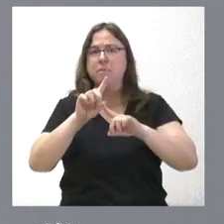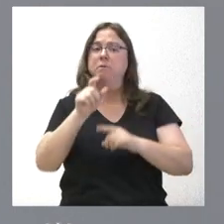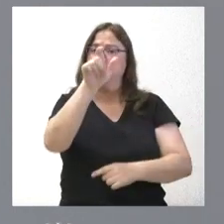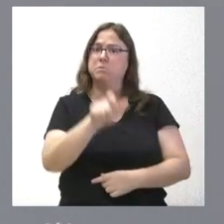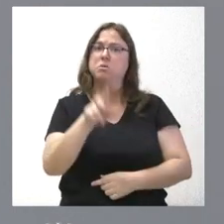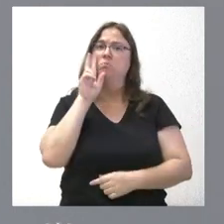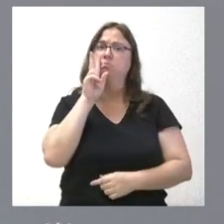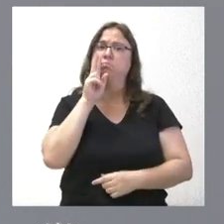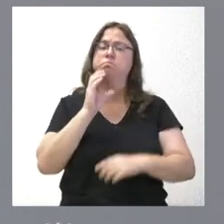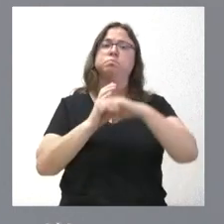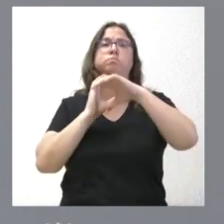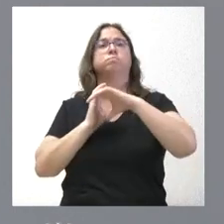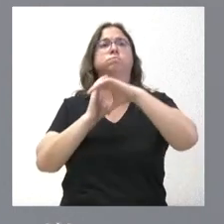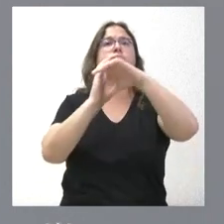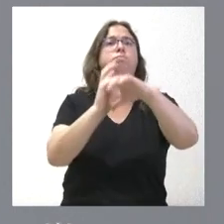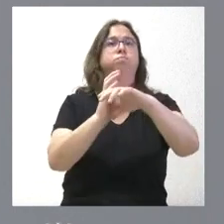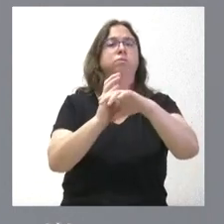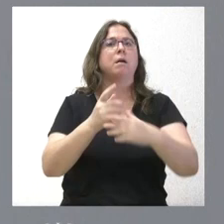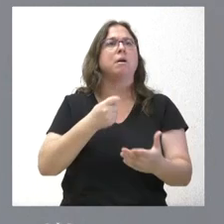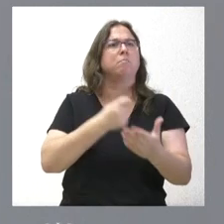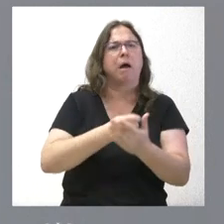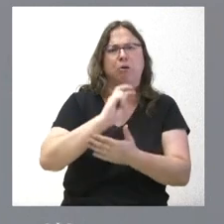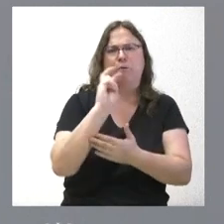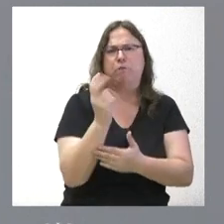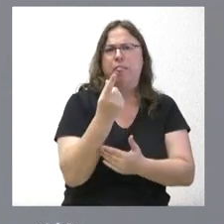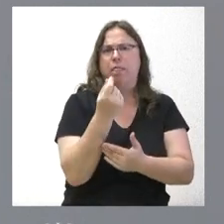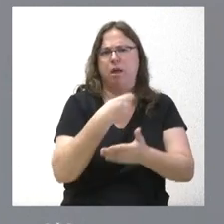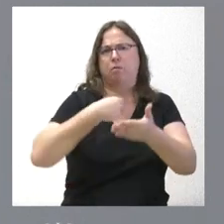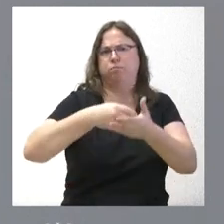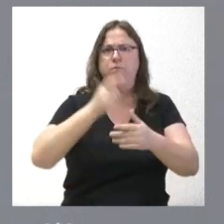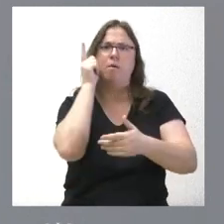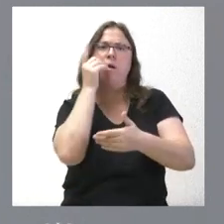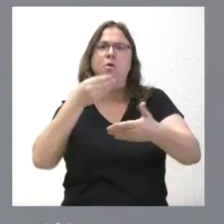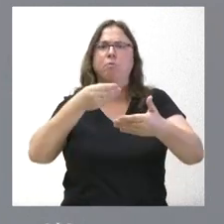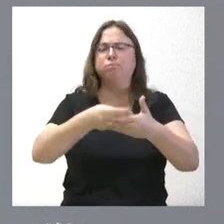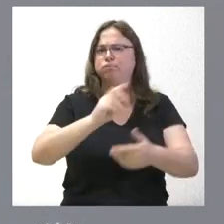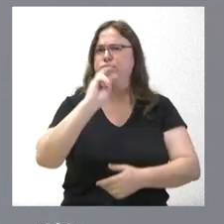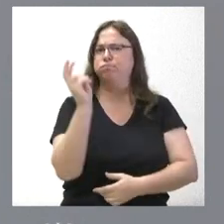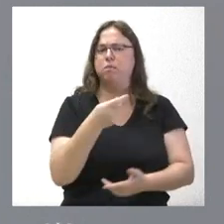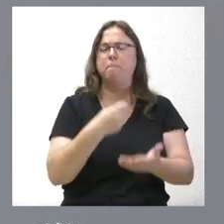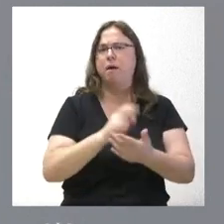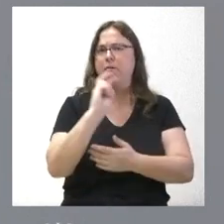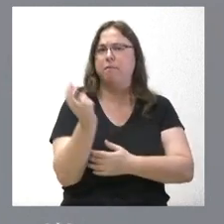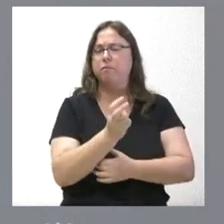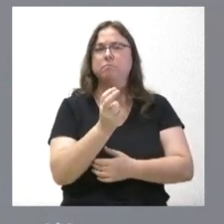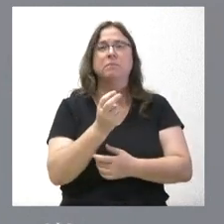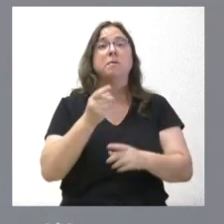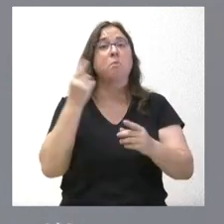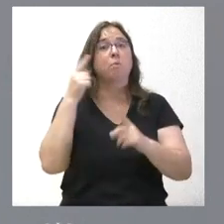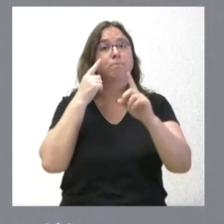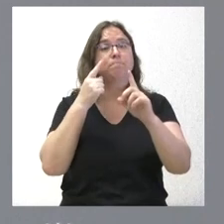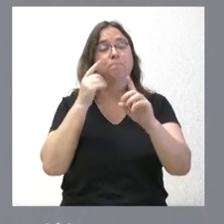con múltiples medios de pago, las tarjetas de transporte, las tarjetas bancarias, los dispositivos móviles, que van a mejorar